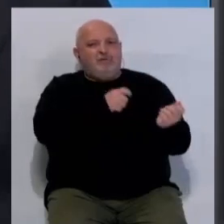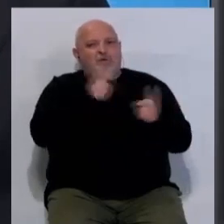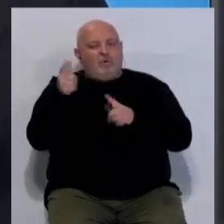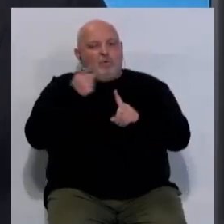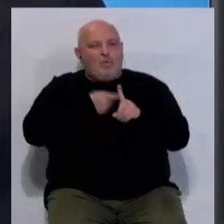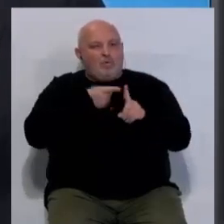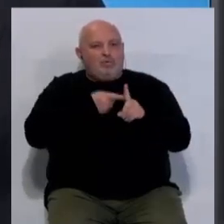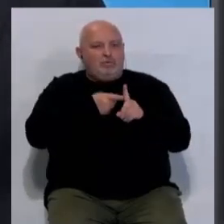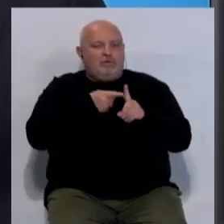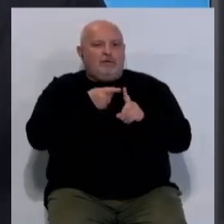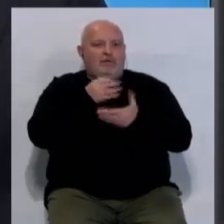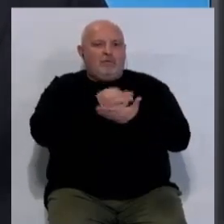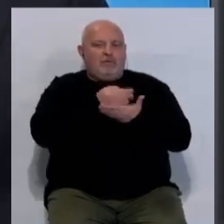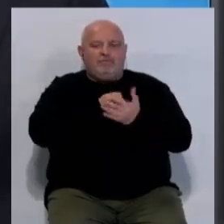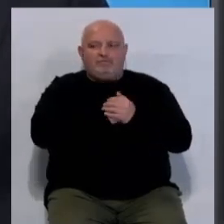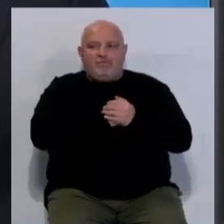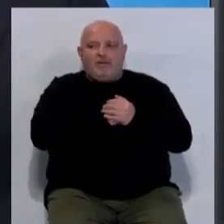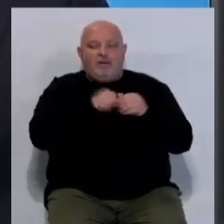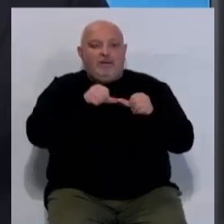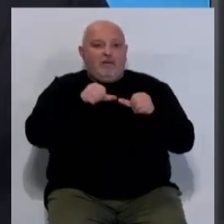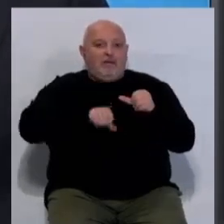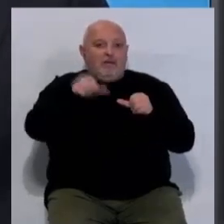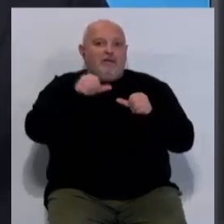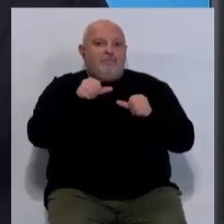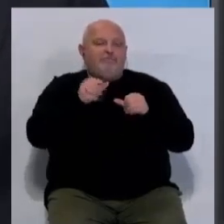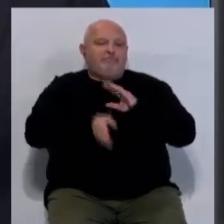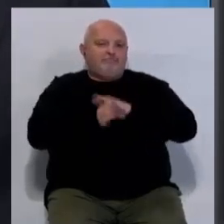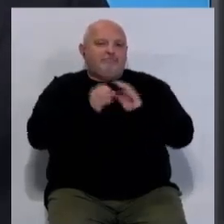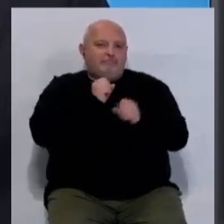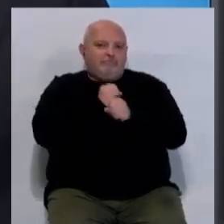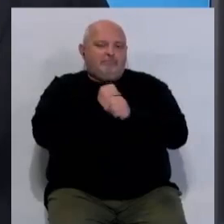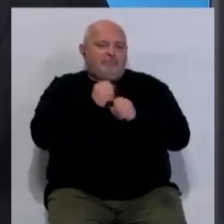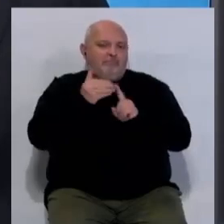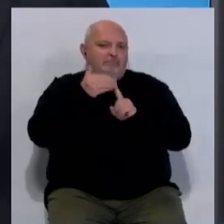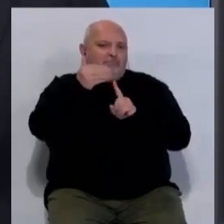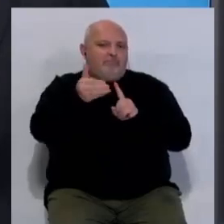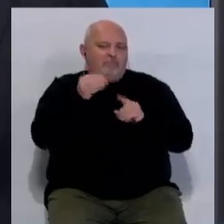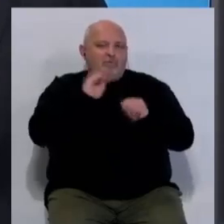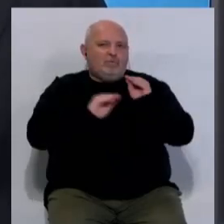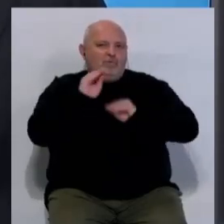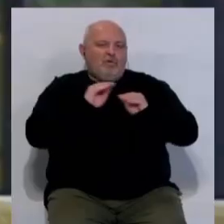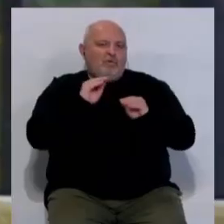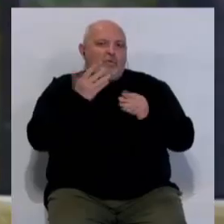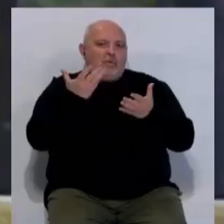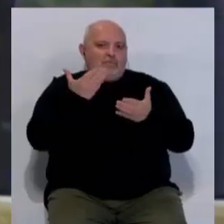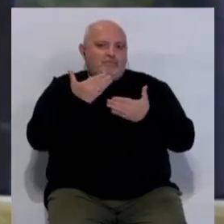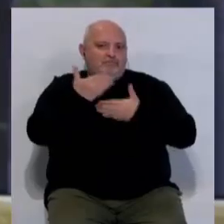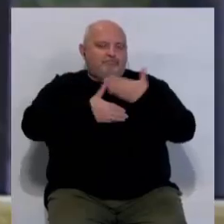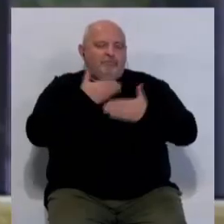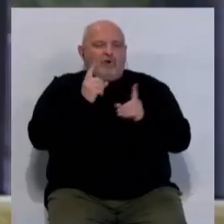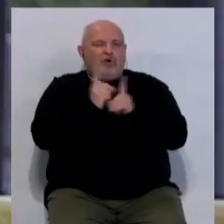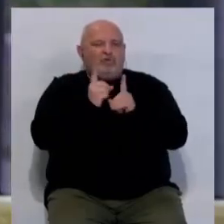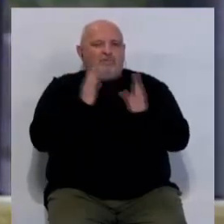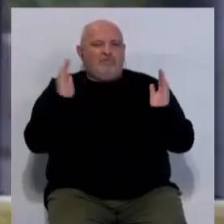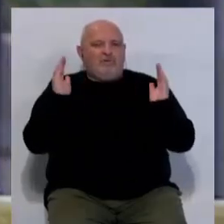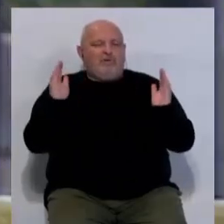uso en la ciudad. Y a partir de ahí, bueno, pues seguir trabajando de cara a la solución definitiva. En el corto plazo,